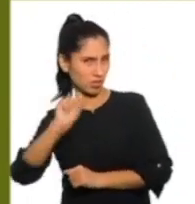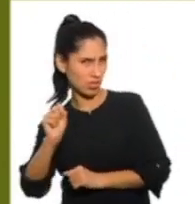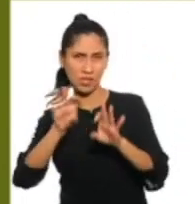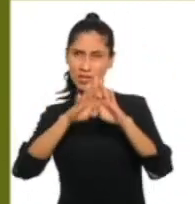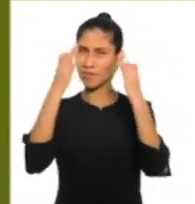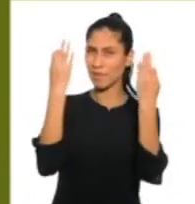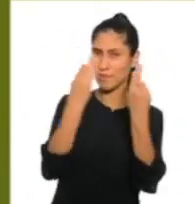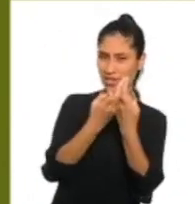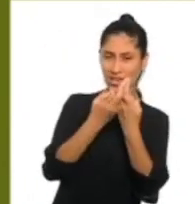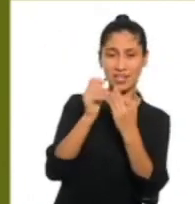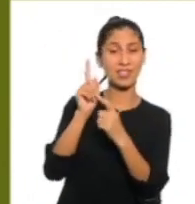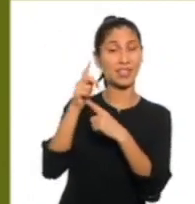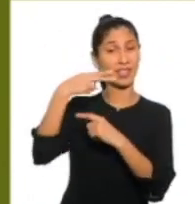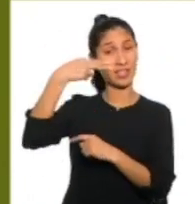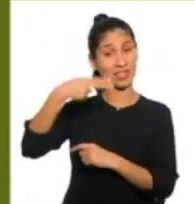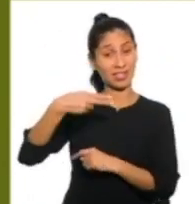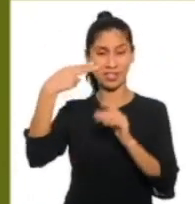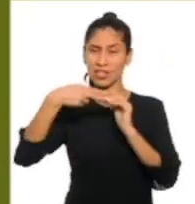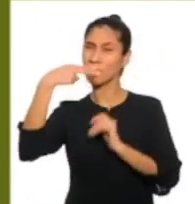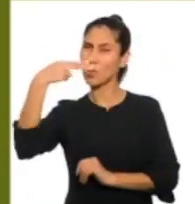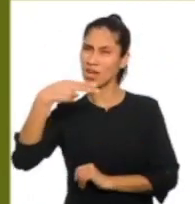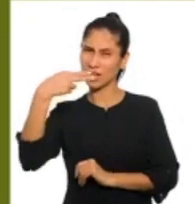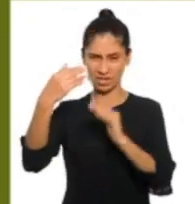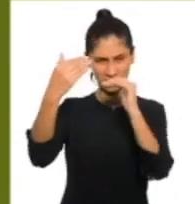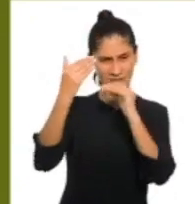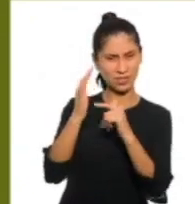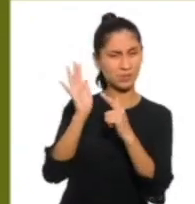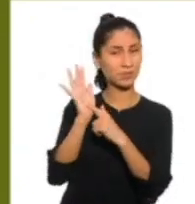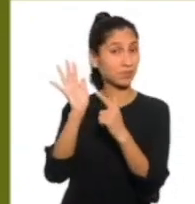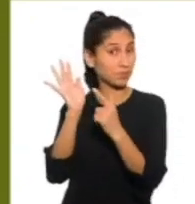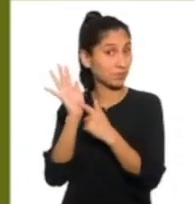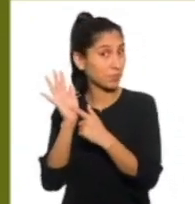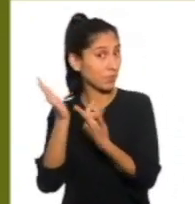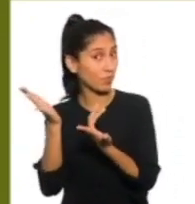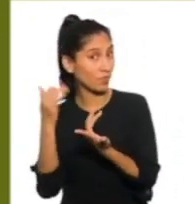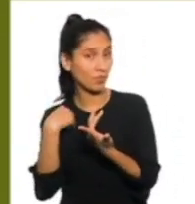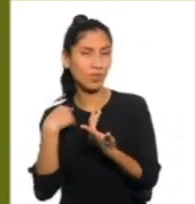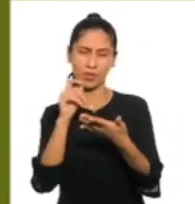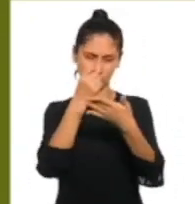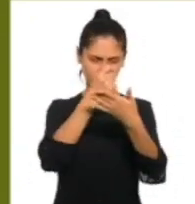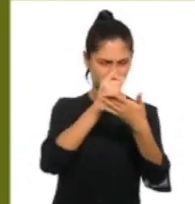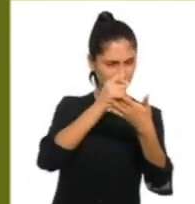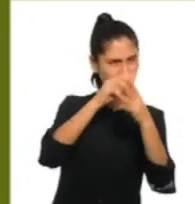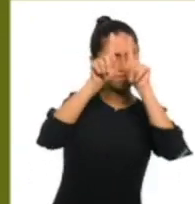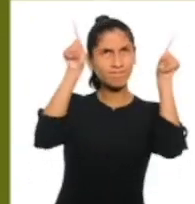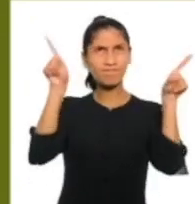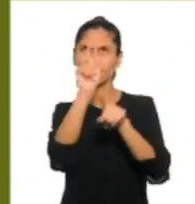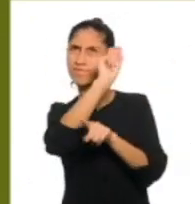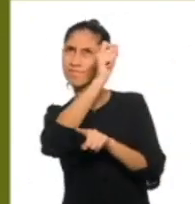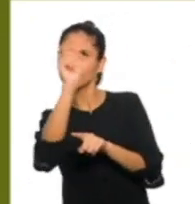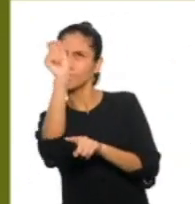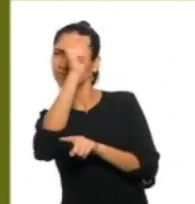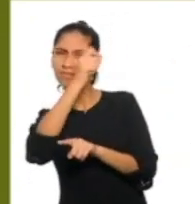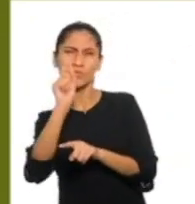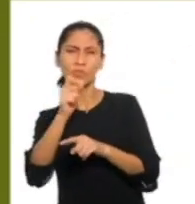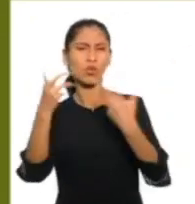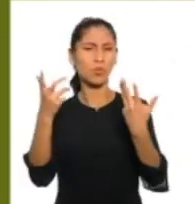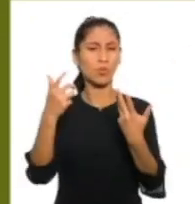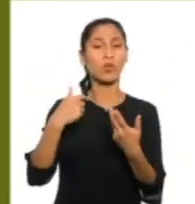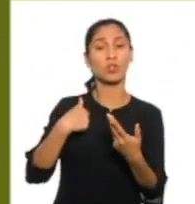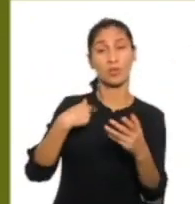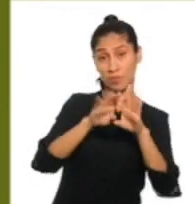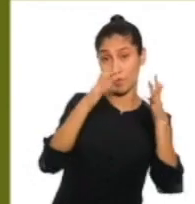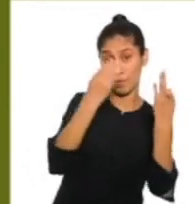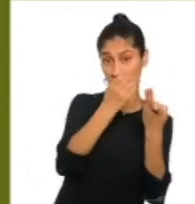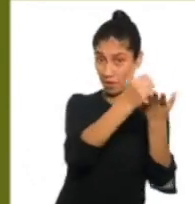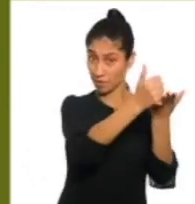familiares de Huancayo. Para elaborar mi galería con ayuda de